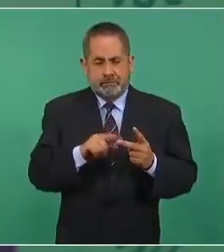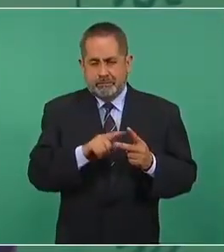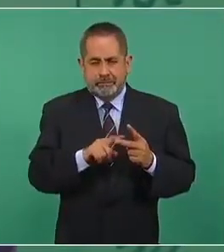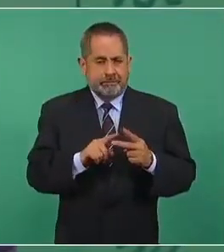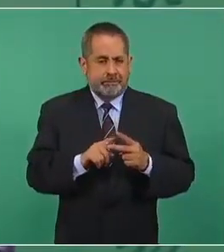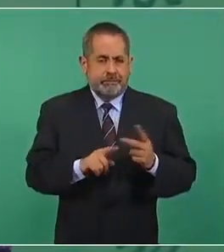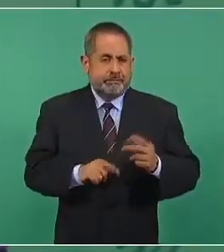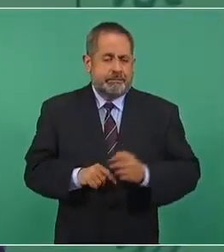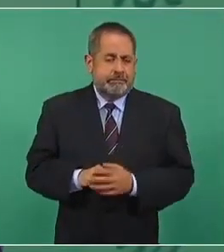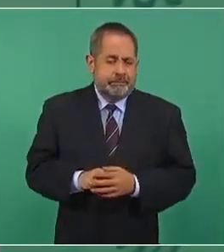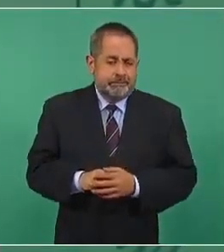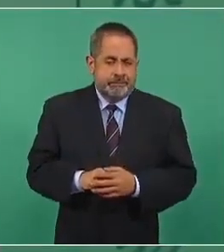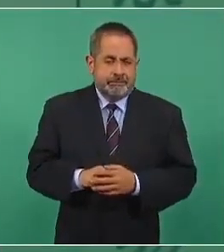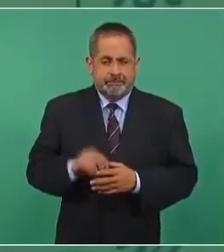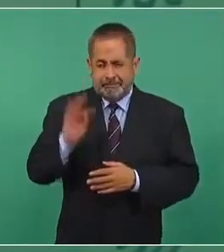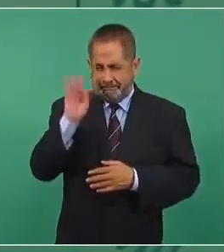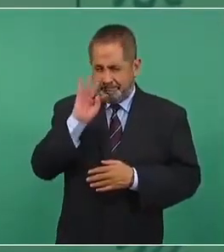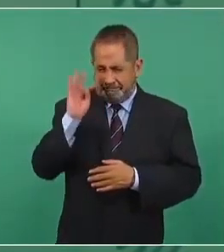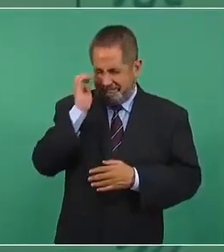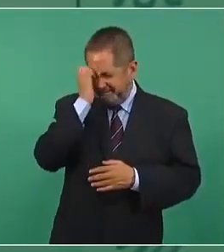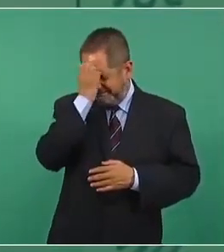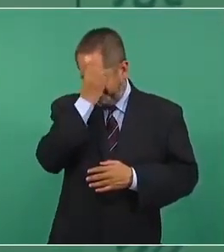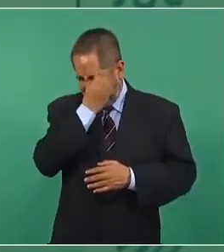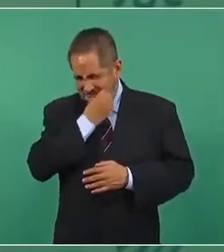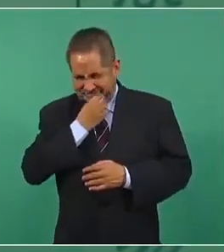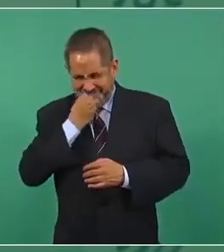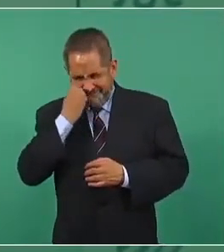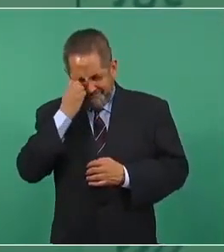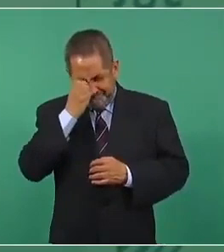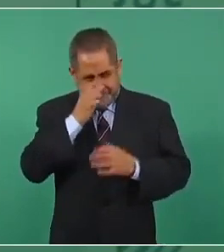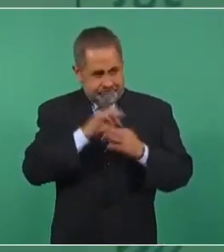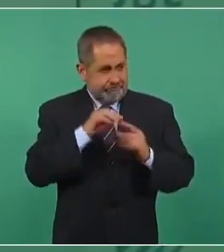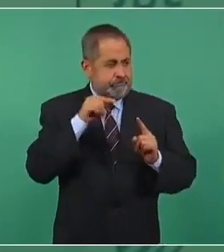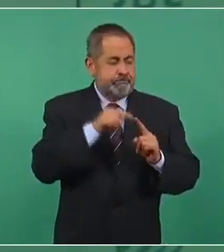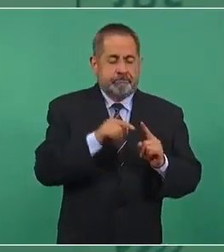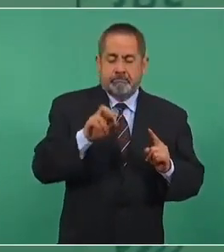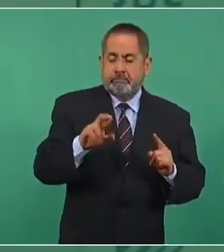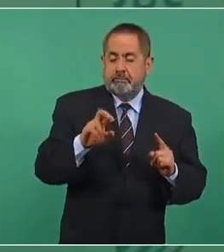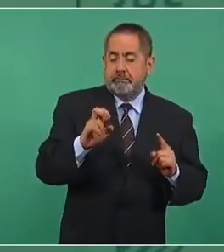Si se hace una auditoría de Repsol,